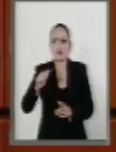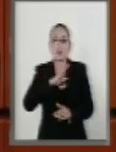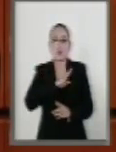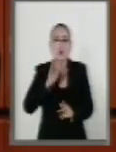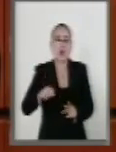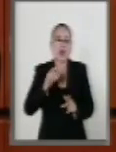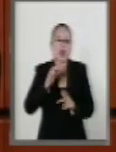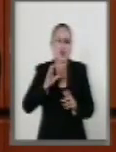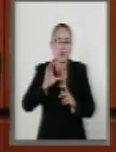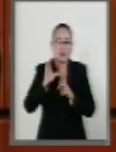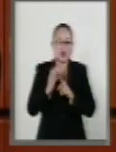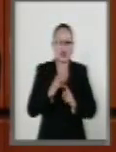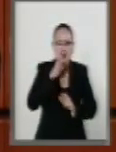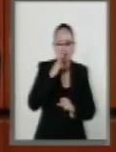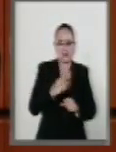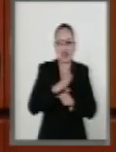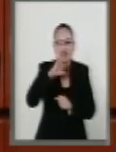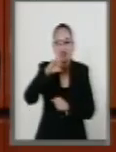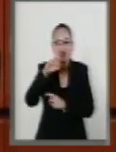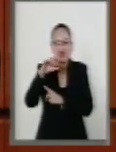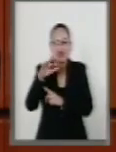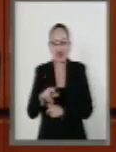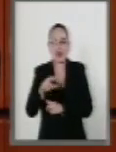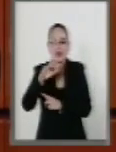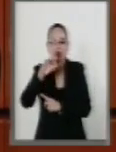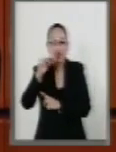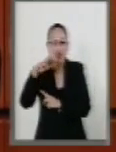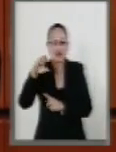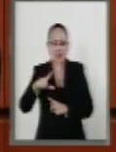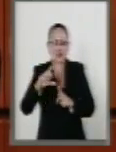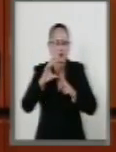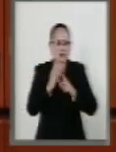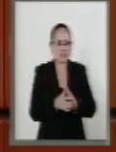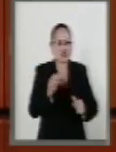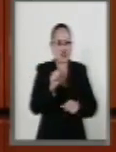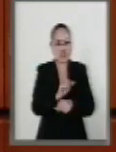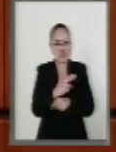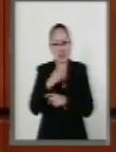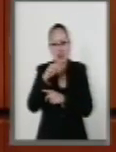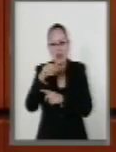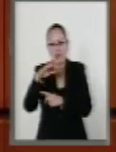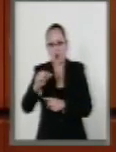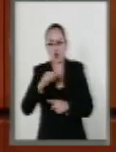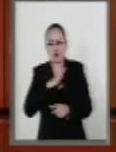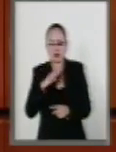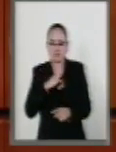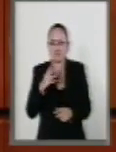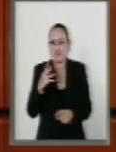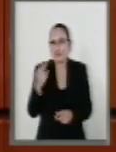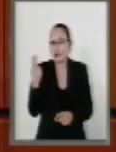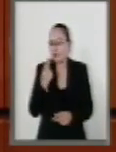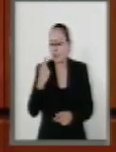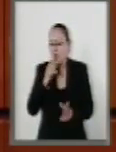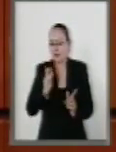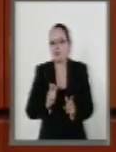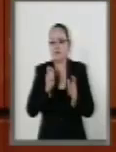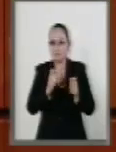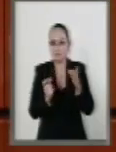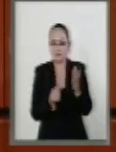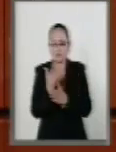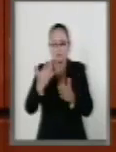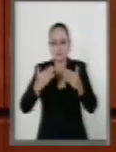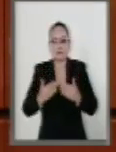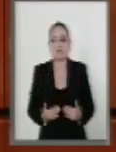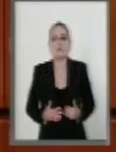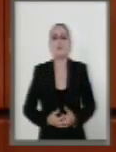del comisionado Edgar Rangel de la Comisión Nacional de Hidrocarburos, sesionan hoy precariamente. La complejidad